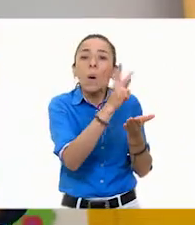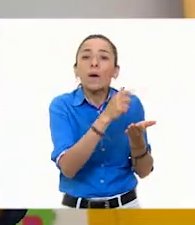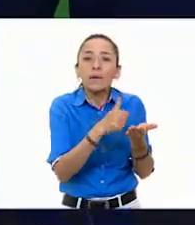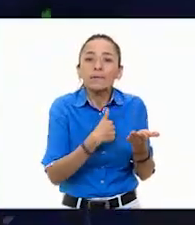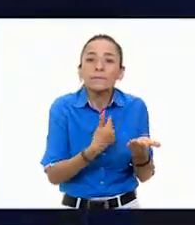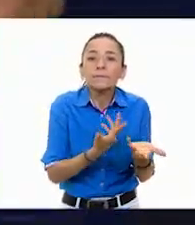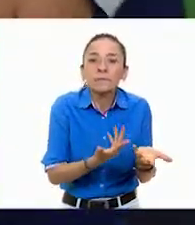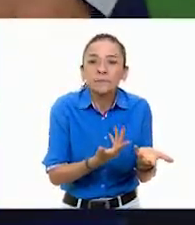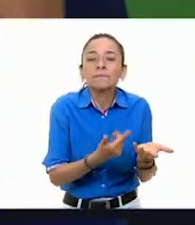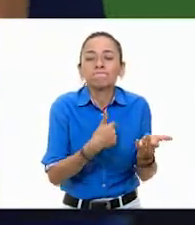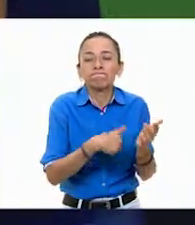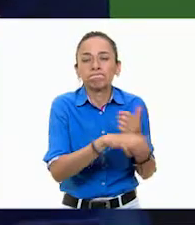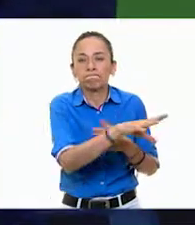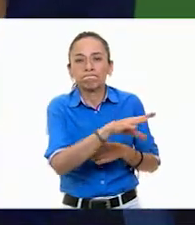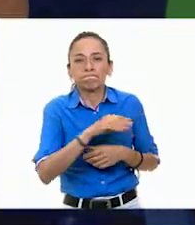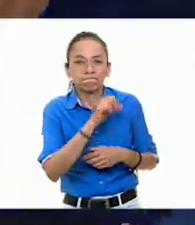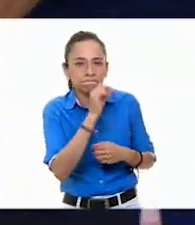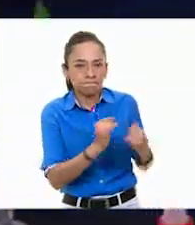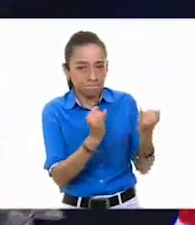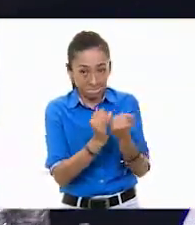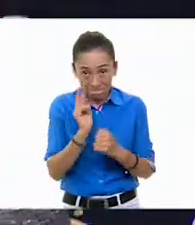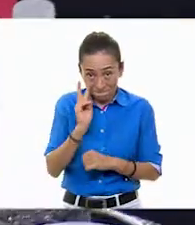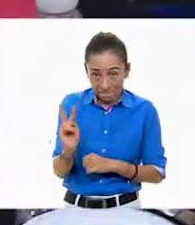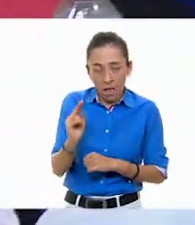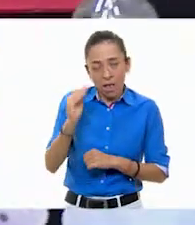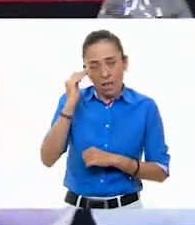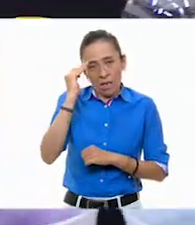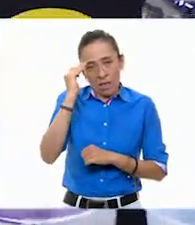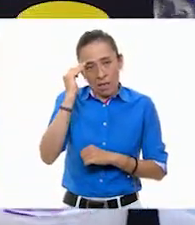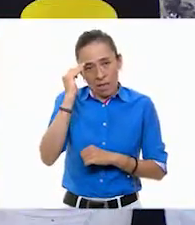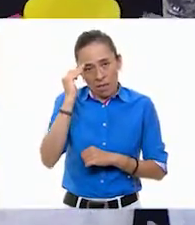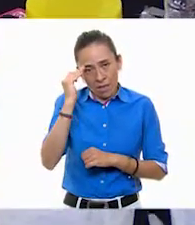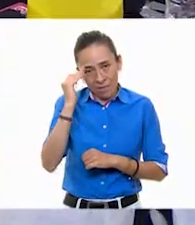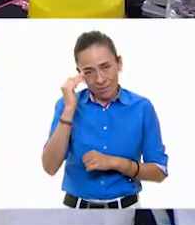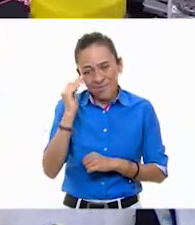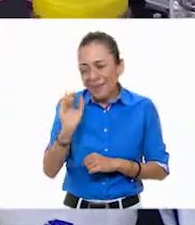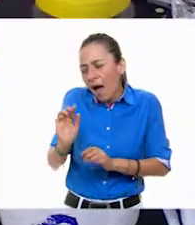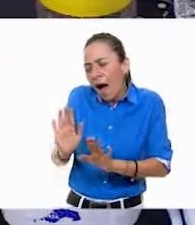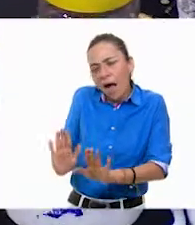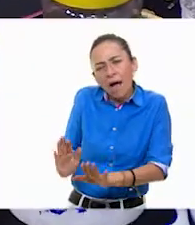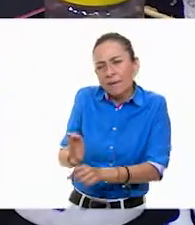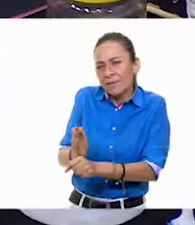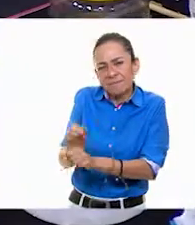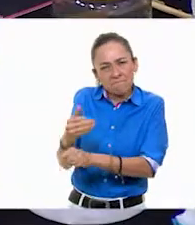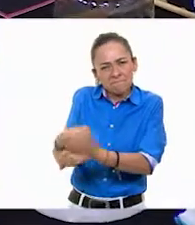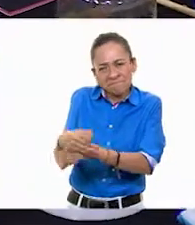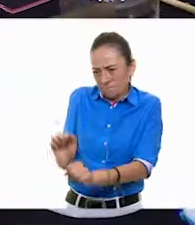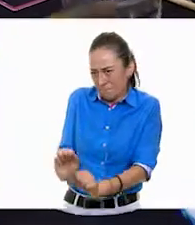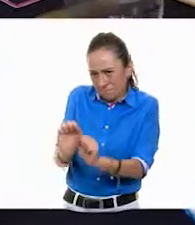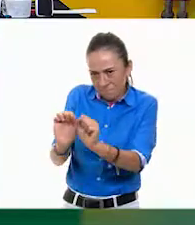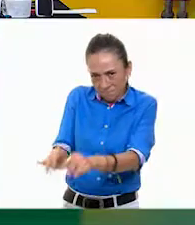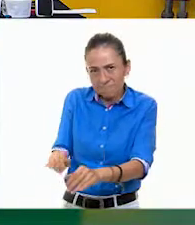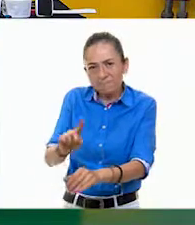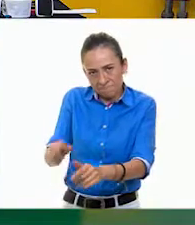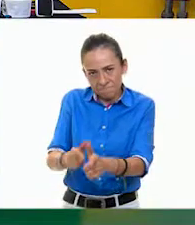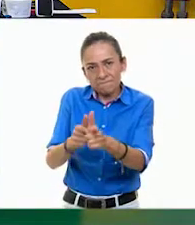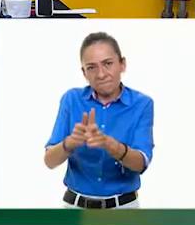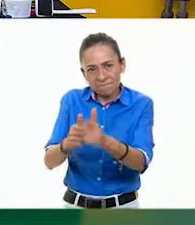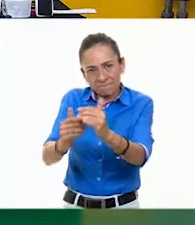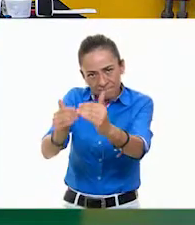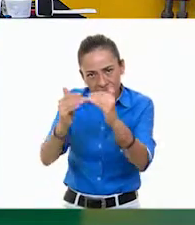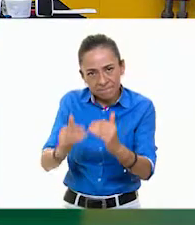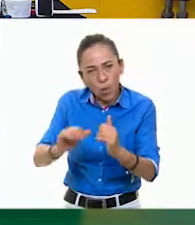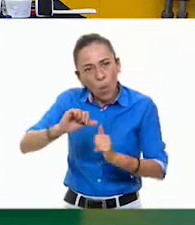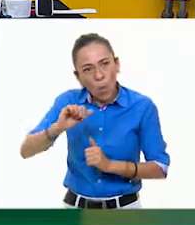bueno, pues esto, como puede ver, lleva mucho tiempo y puede dejarlo así para seguir el siguiente paso. Y de tal manera que